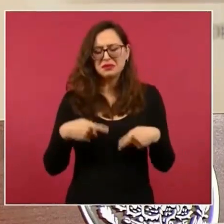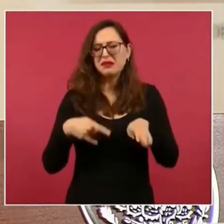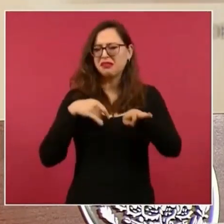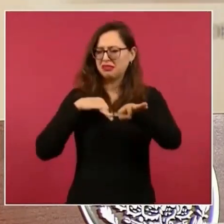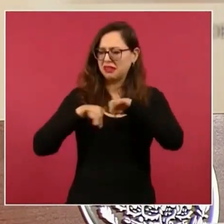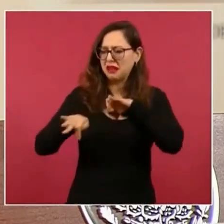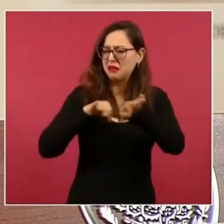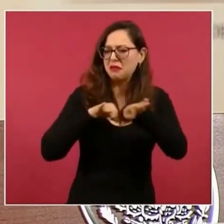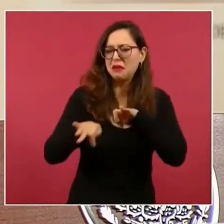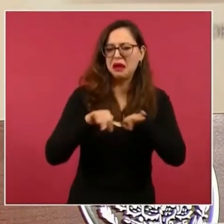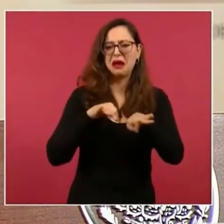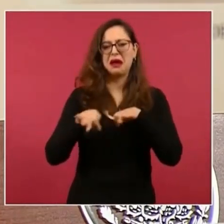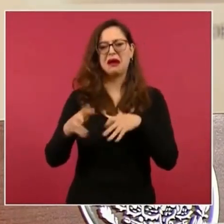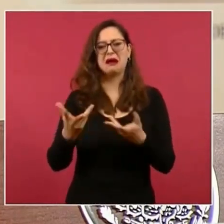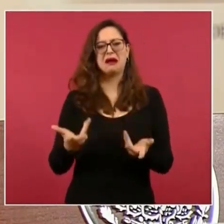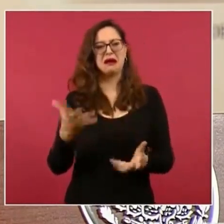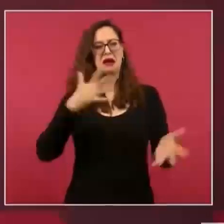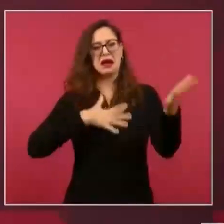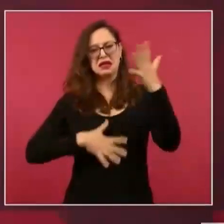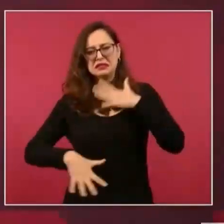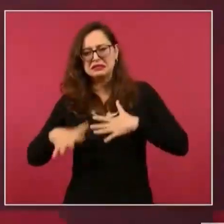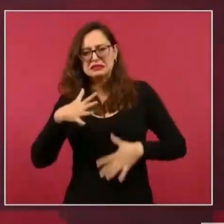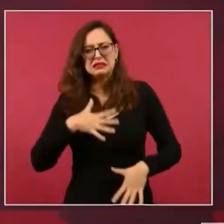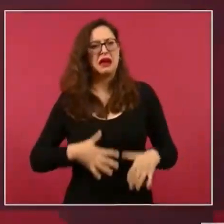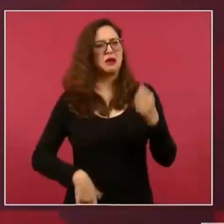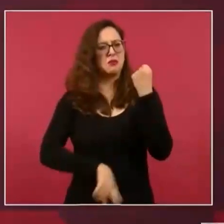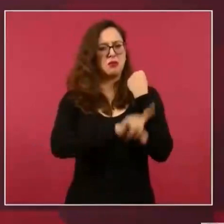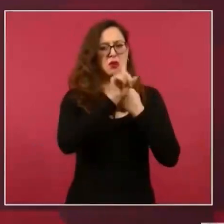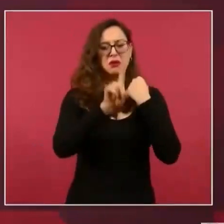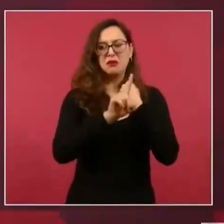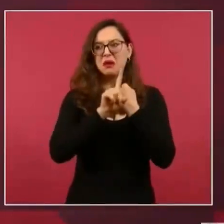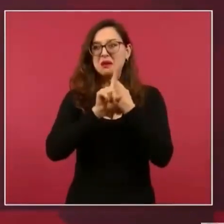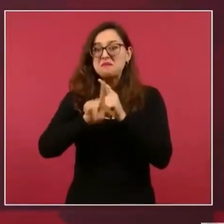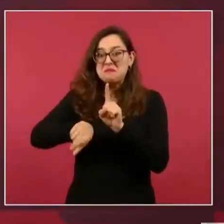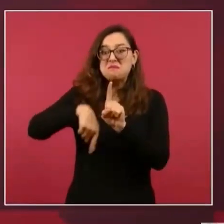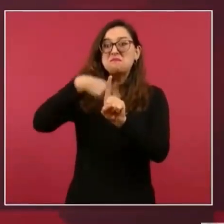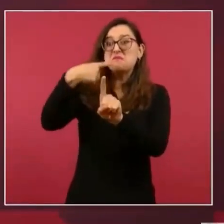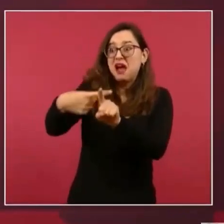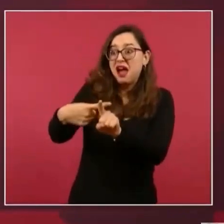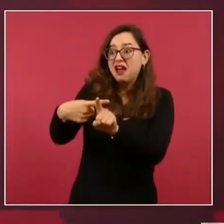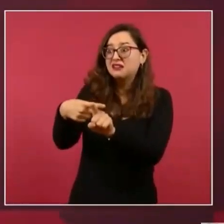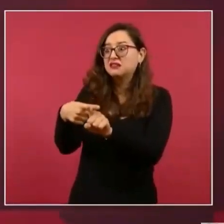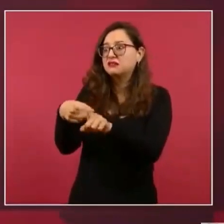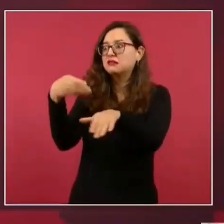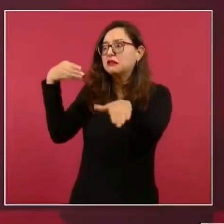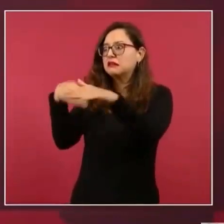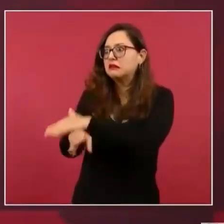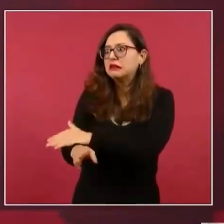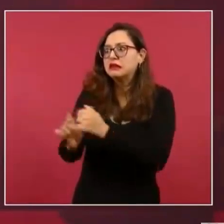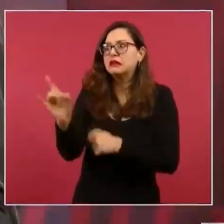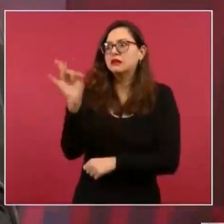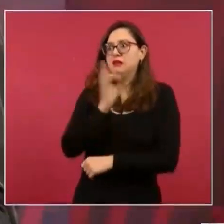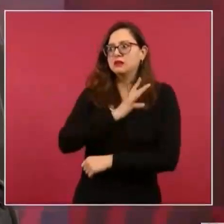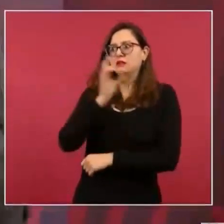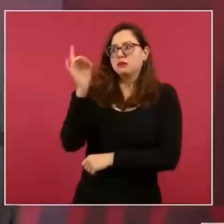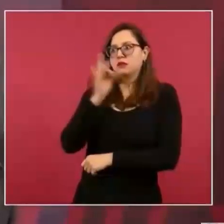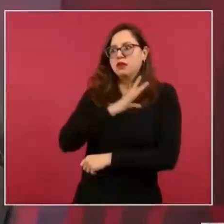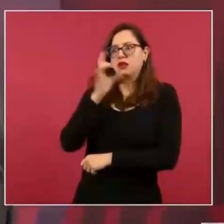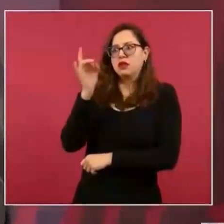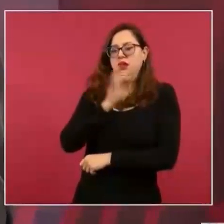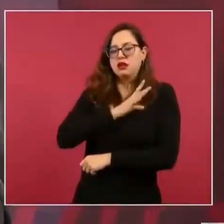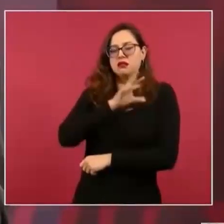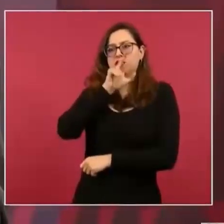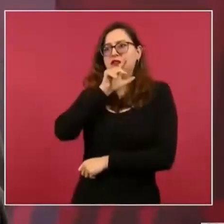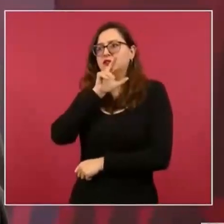de todas sus fatigas, de todos sus problemas, todavía traer encima la